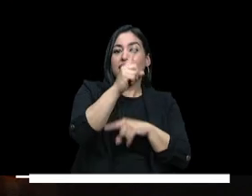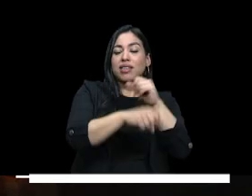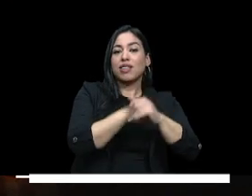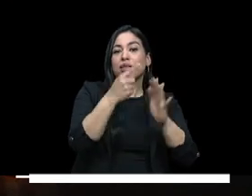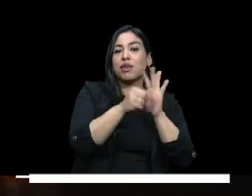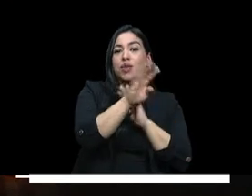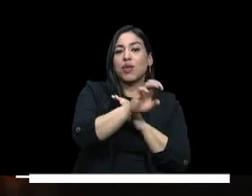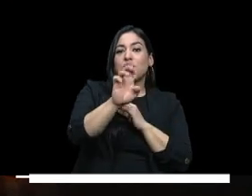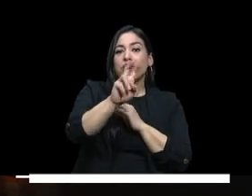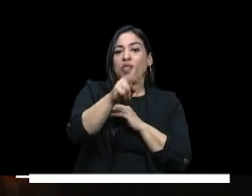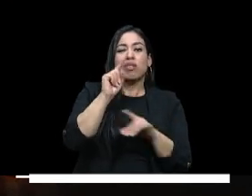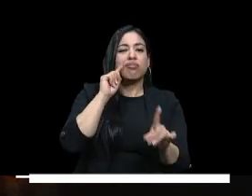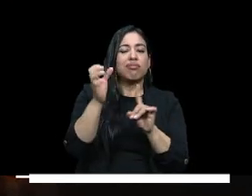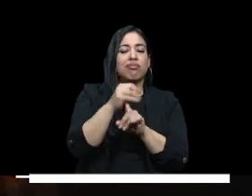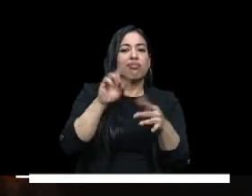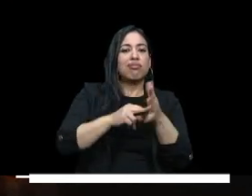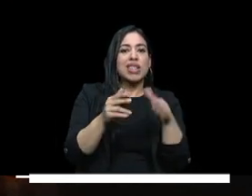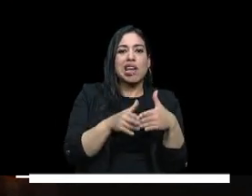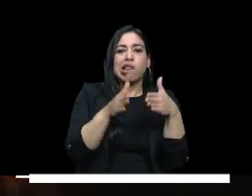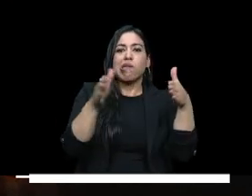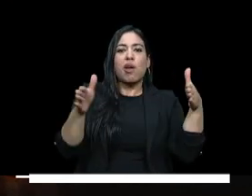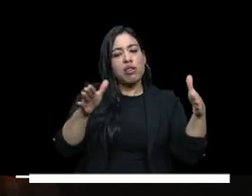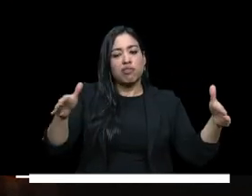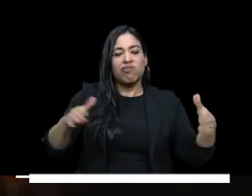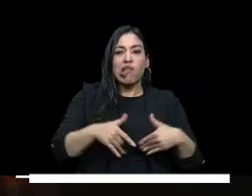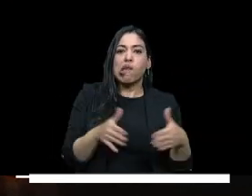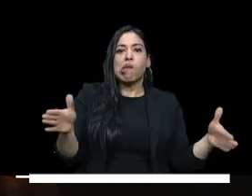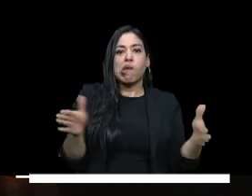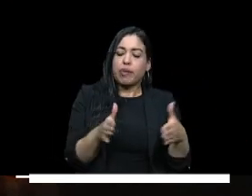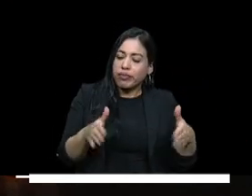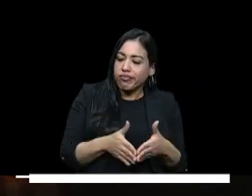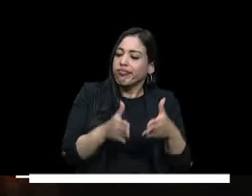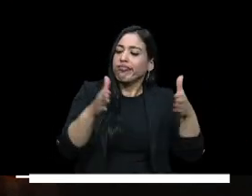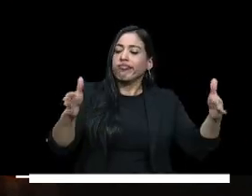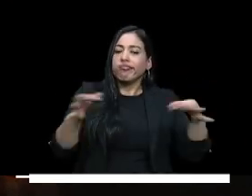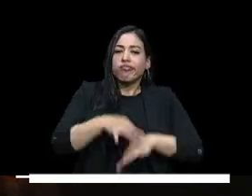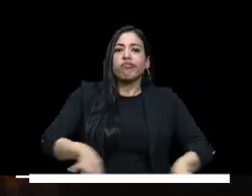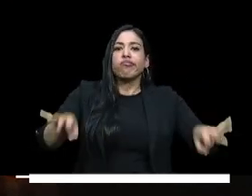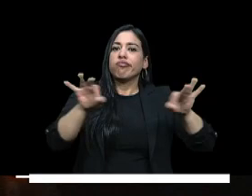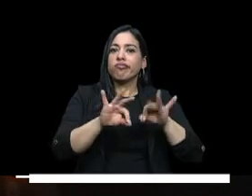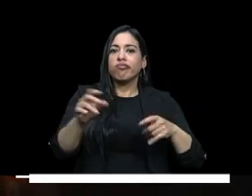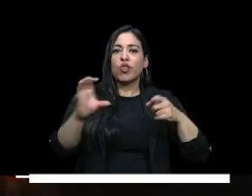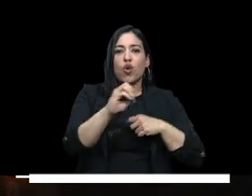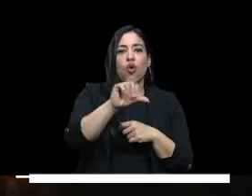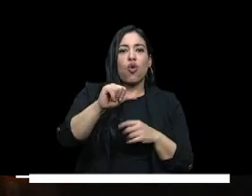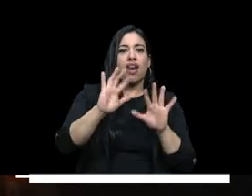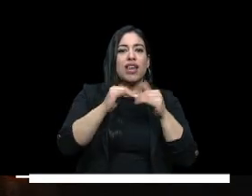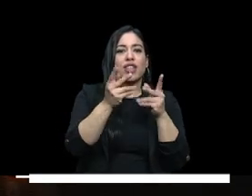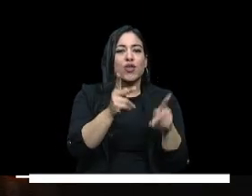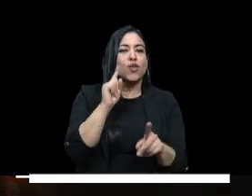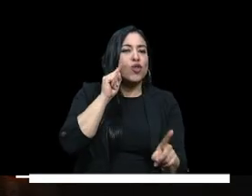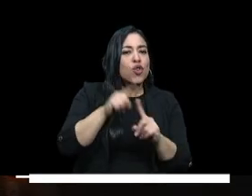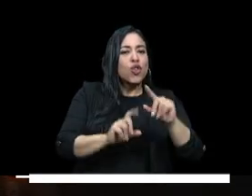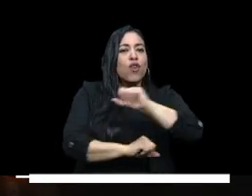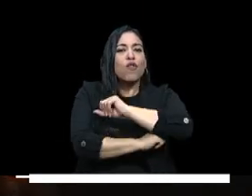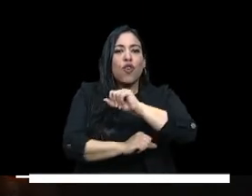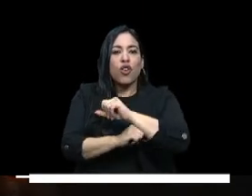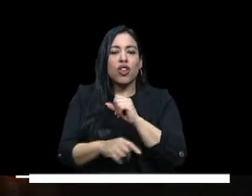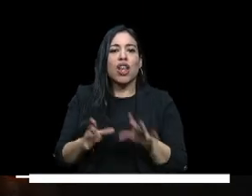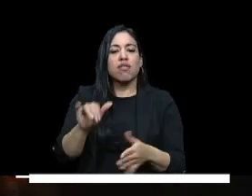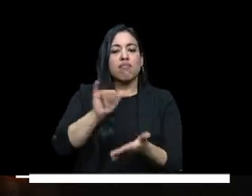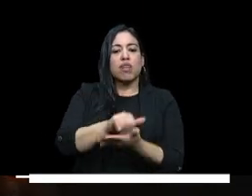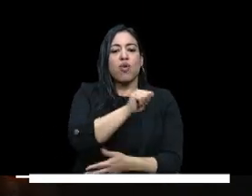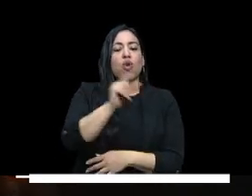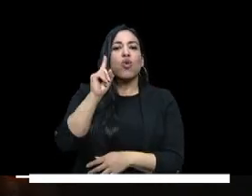le estamos apostando al cierre de brechas en el acceso estamos fomentando la permanencia y la graduación de los y las estudiantes fortalecemos la